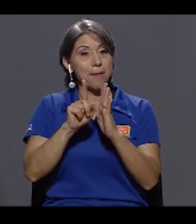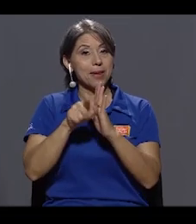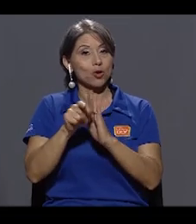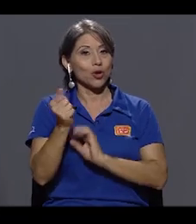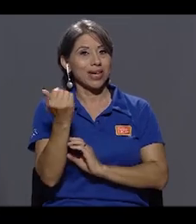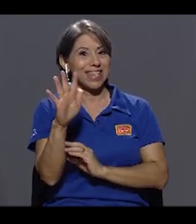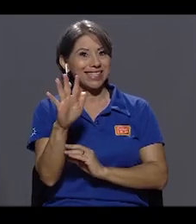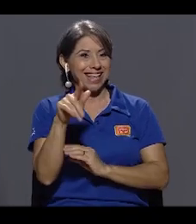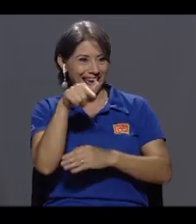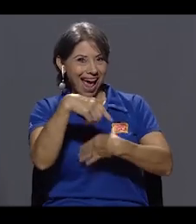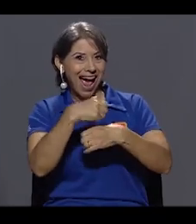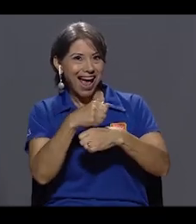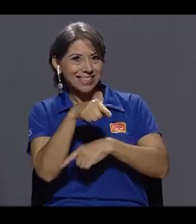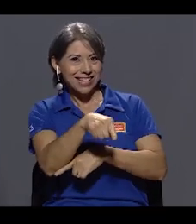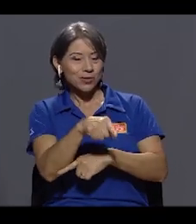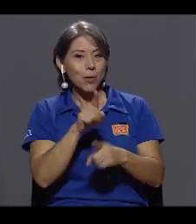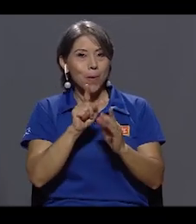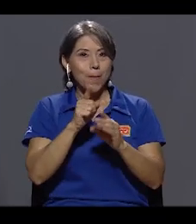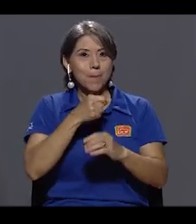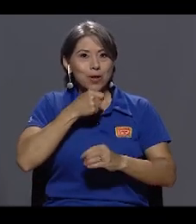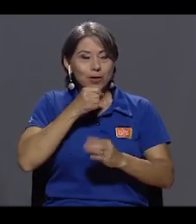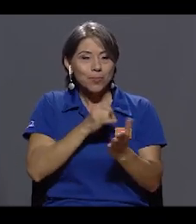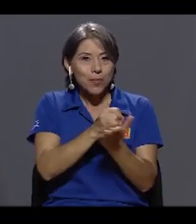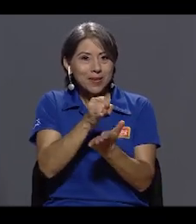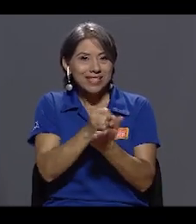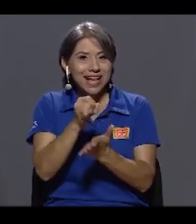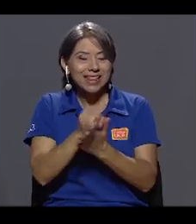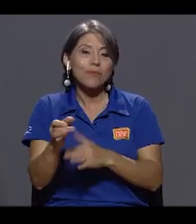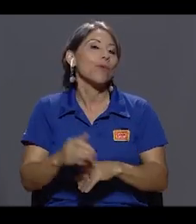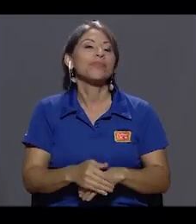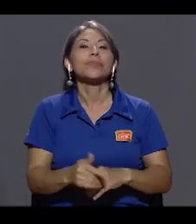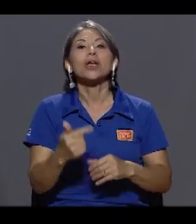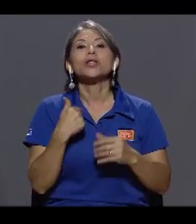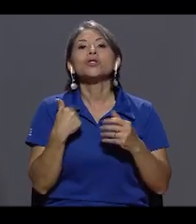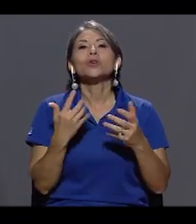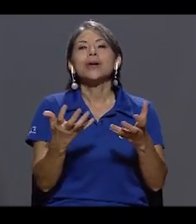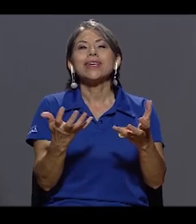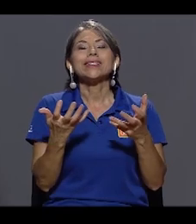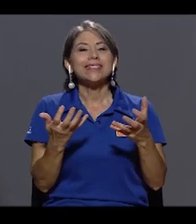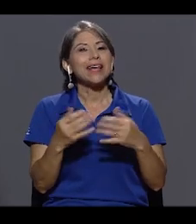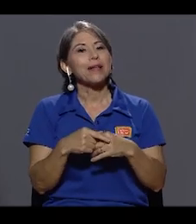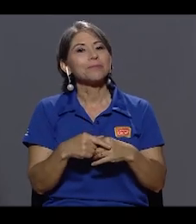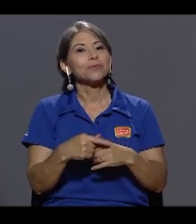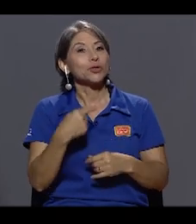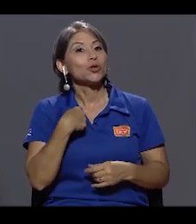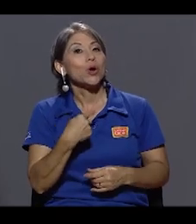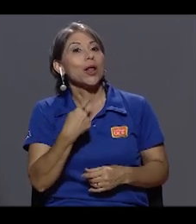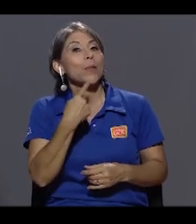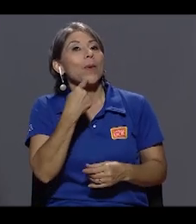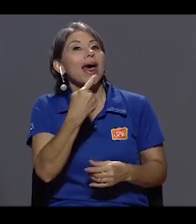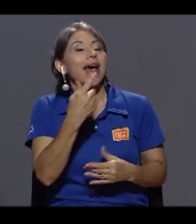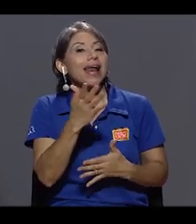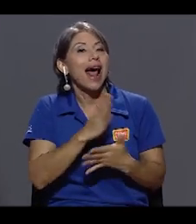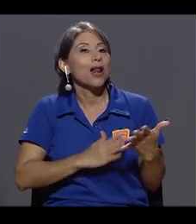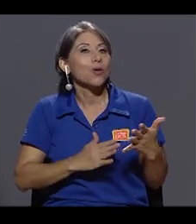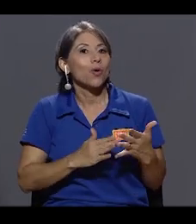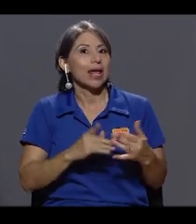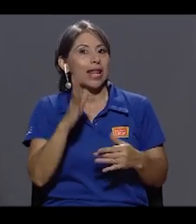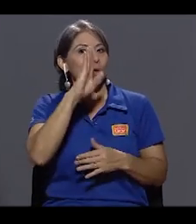casualmente hace eso en el periodismo investigativo. Quisiera que le voy dar algo que nunca me permito hacer.